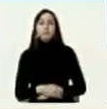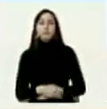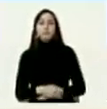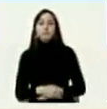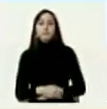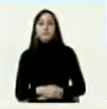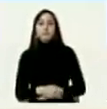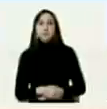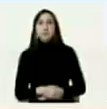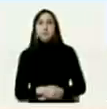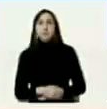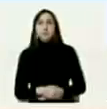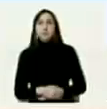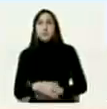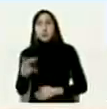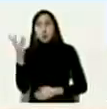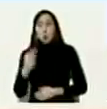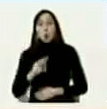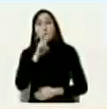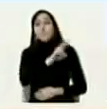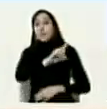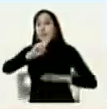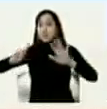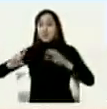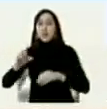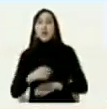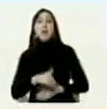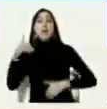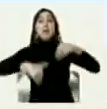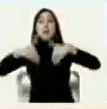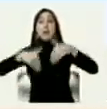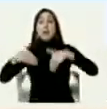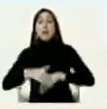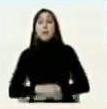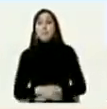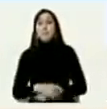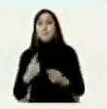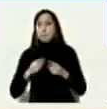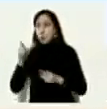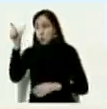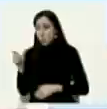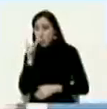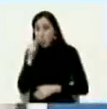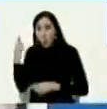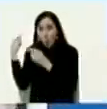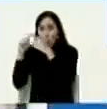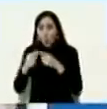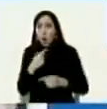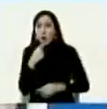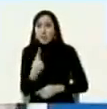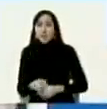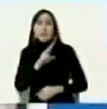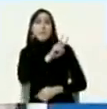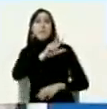la elección número 26 aunque Ricardo Menéndez tiene una cuenta que dice que esta sería la elección 28